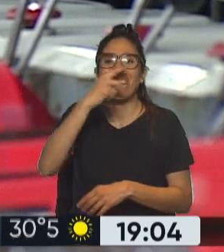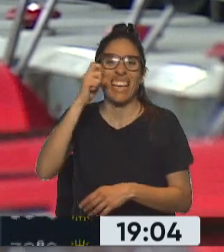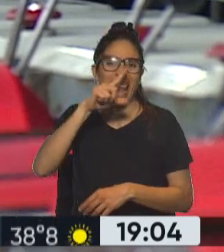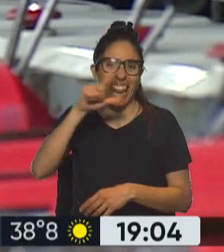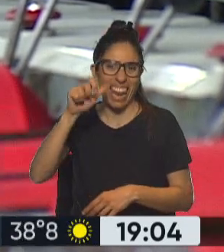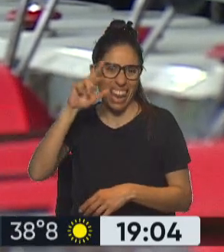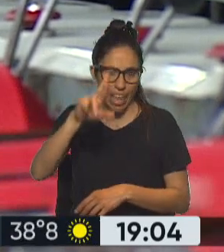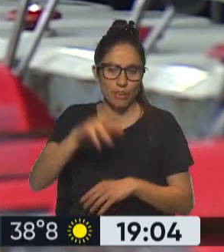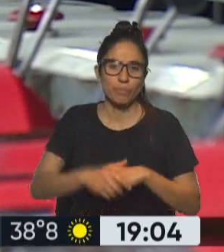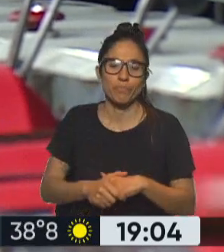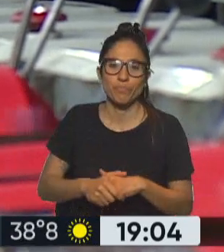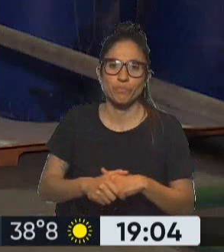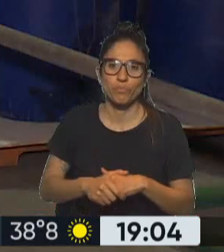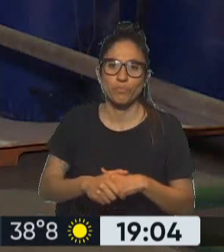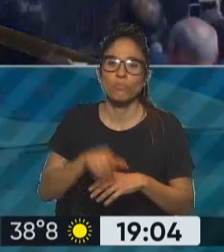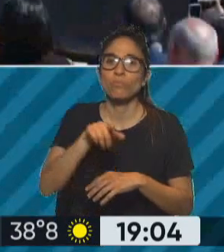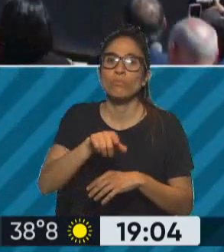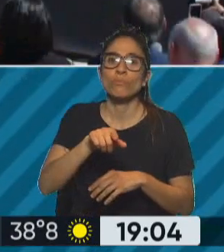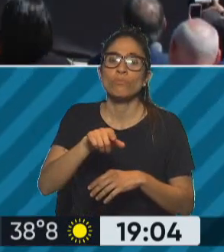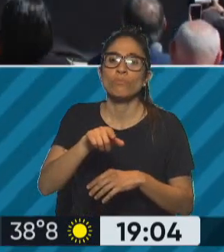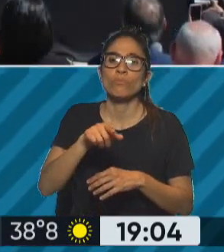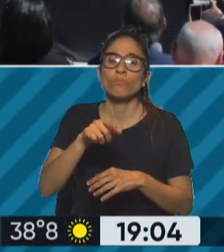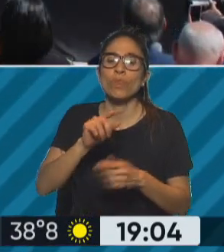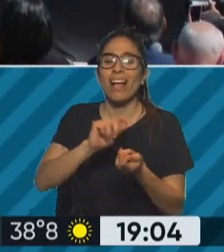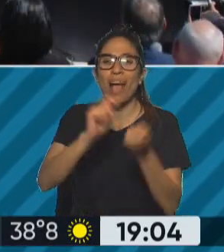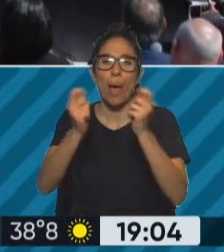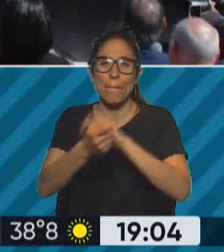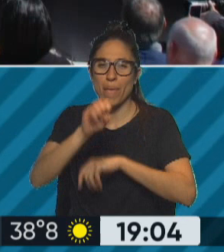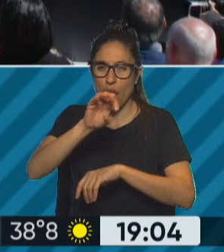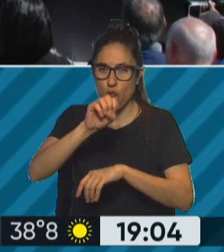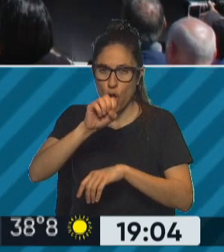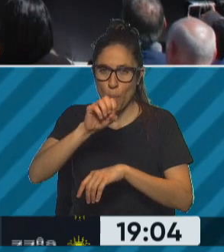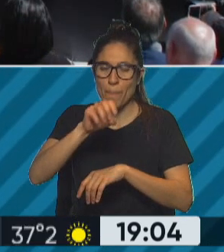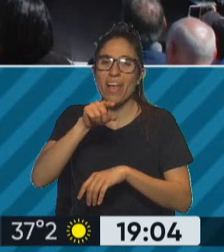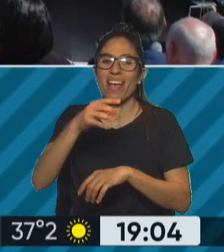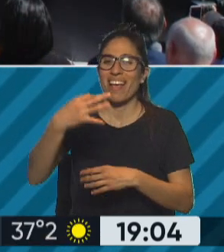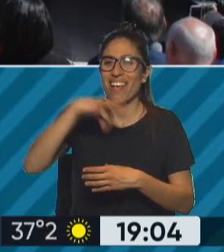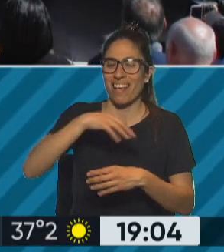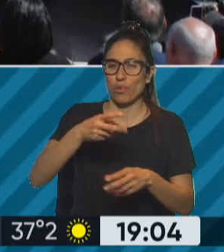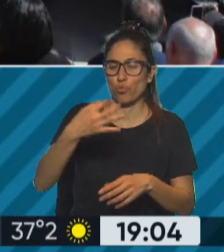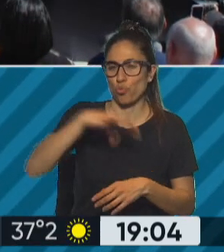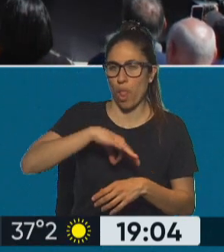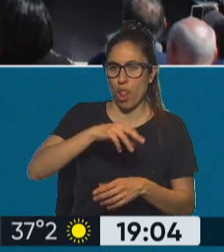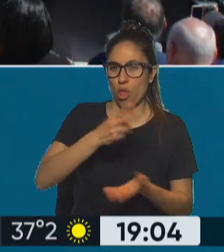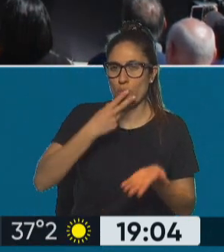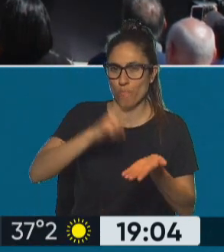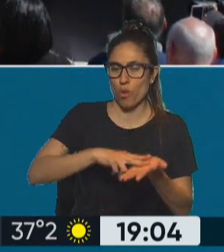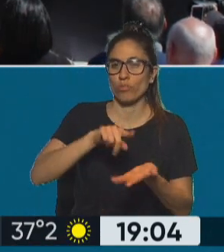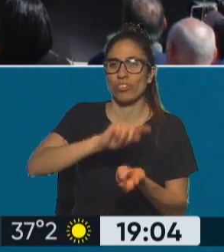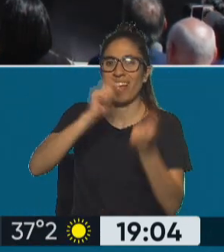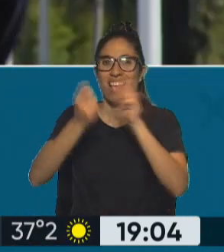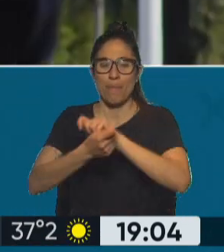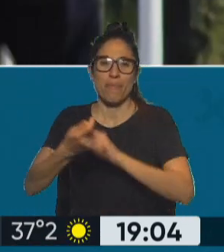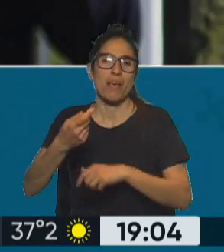que el tributo de ganancias pase a llamarse impuesto a los mayores ingresos y que afecte solo a quienes ganan más de 2.035.000 pesos.